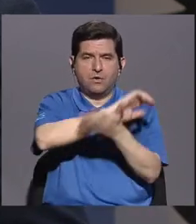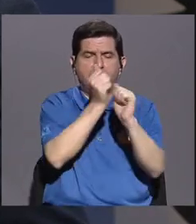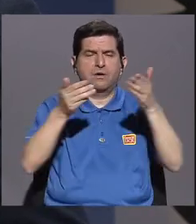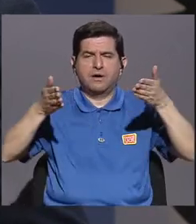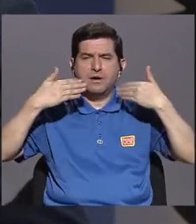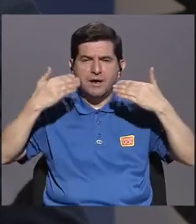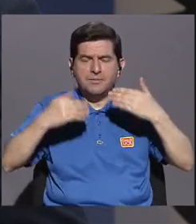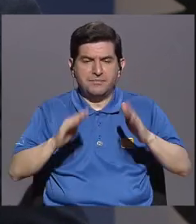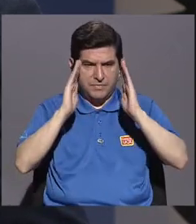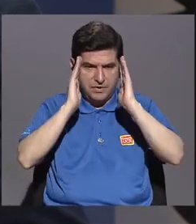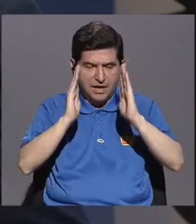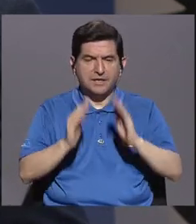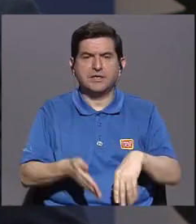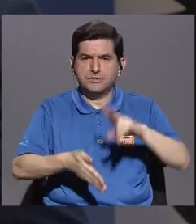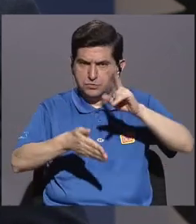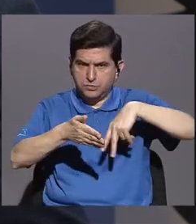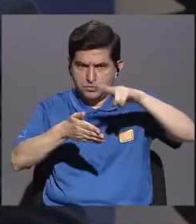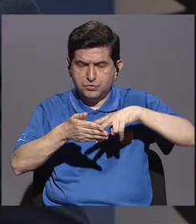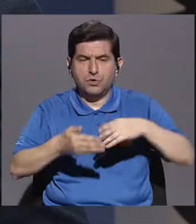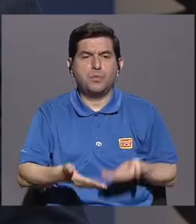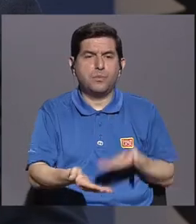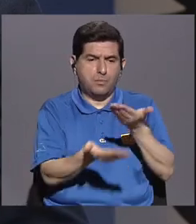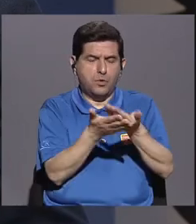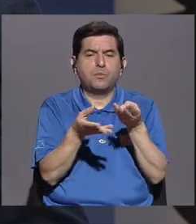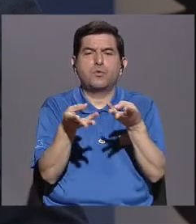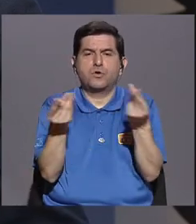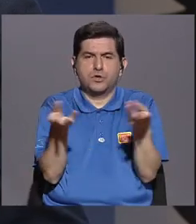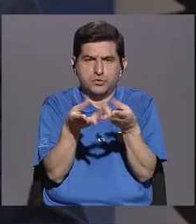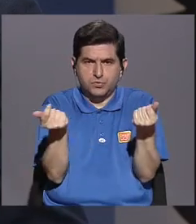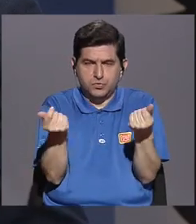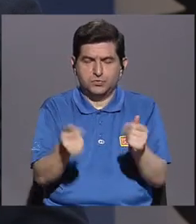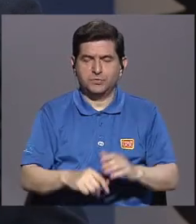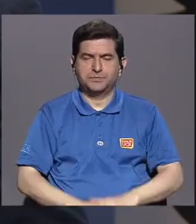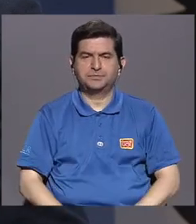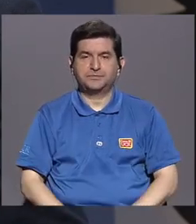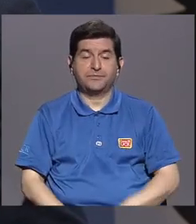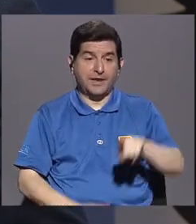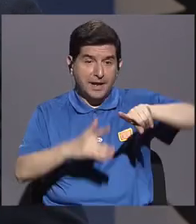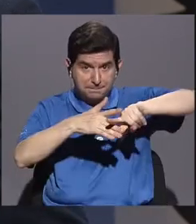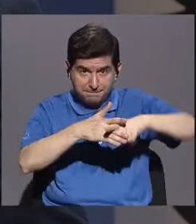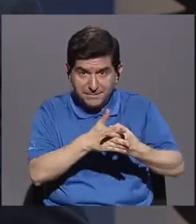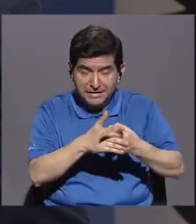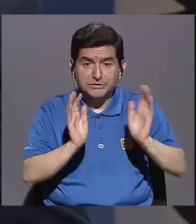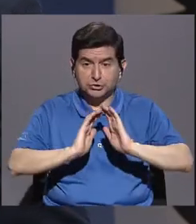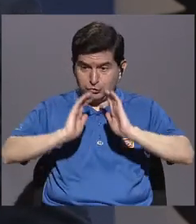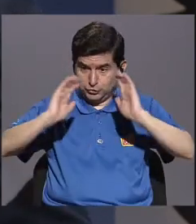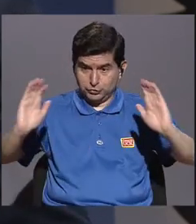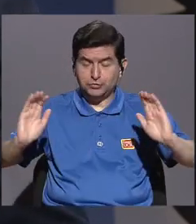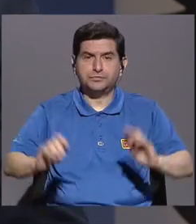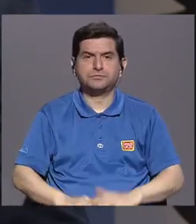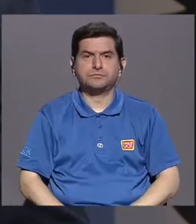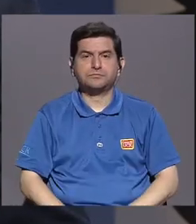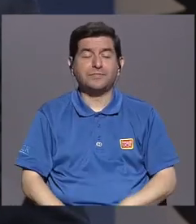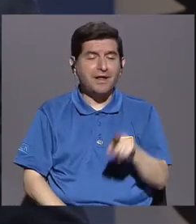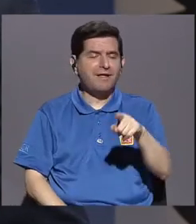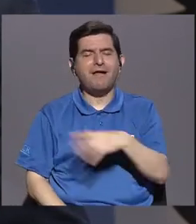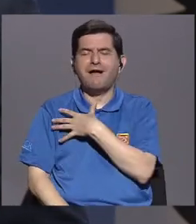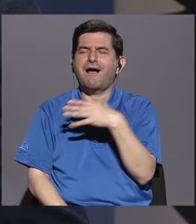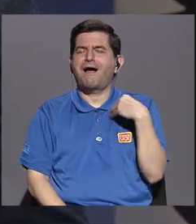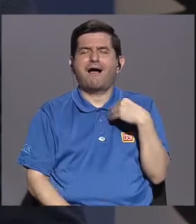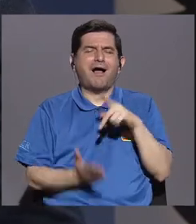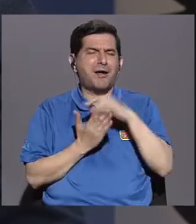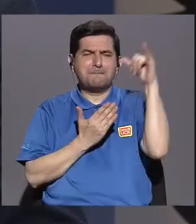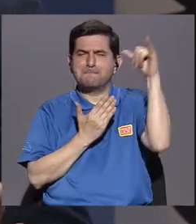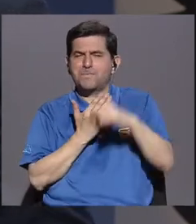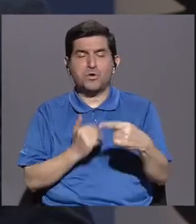abordarlos a través de la literatura para que ellos propongan soluciones. Y así fue como nació, como los niños fueron amando el proyecto, porque